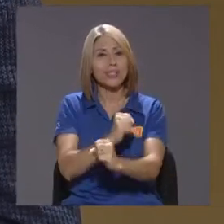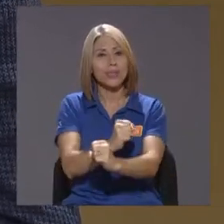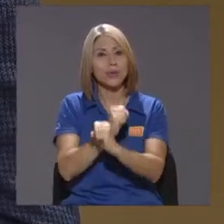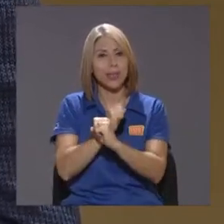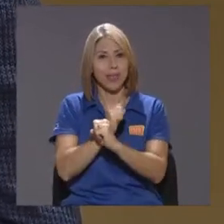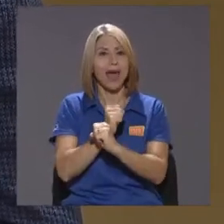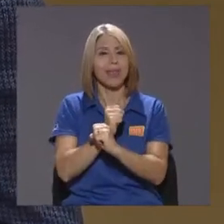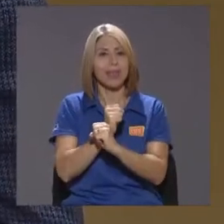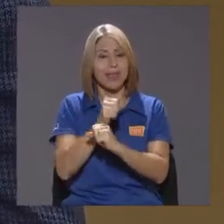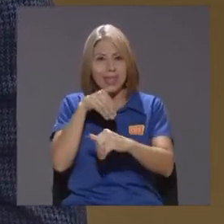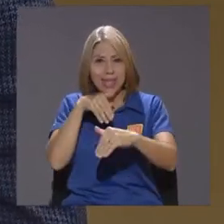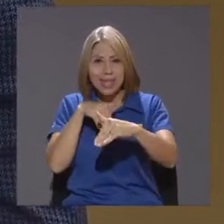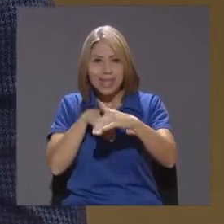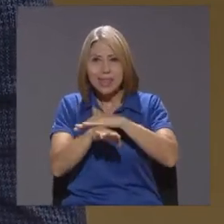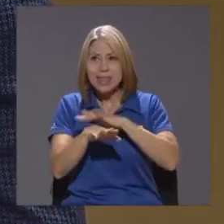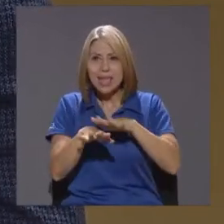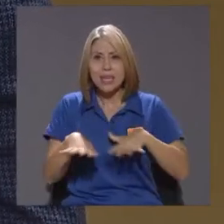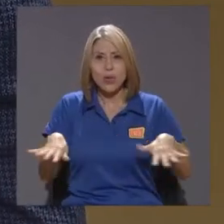que sería